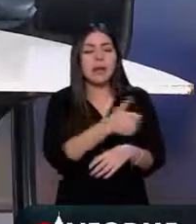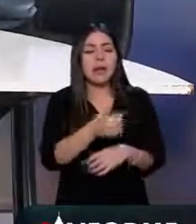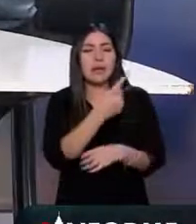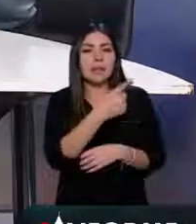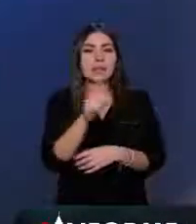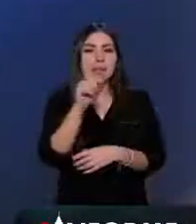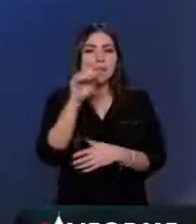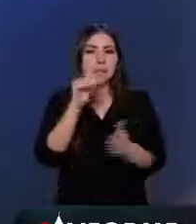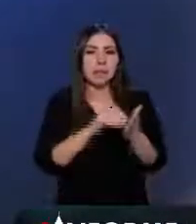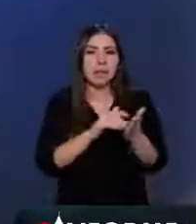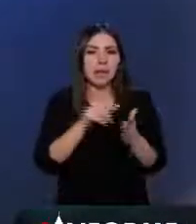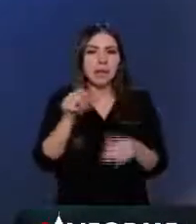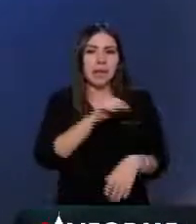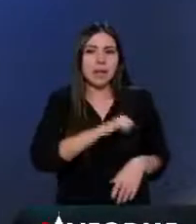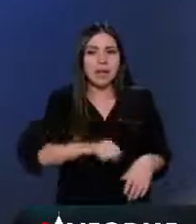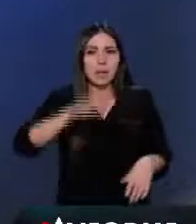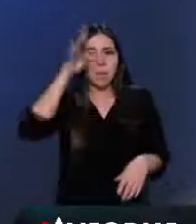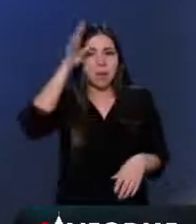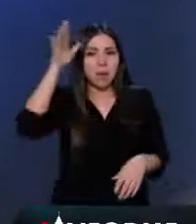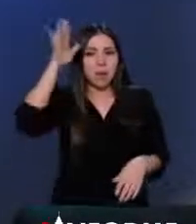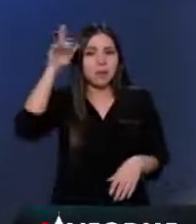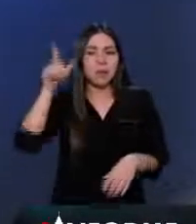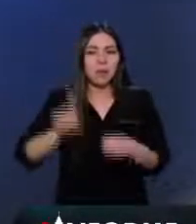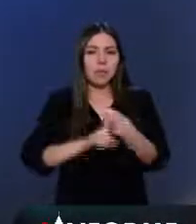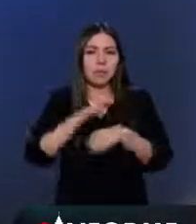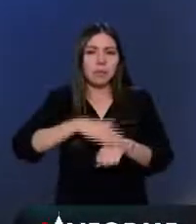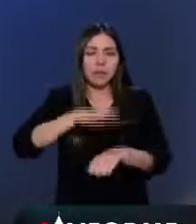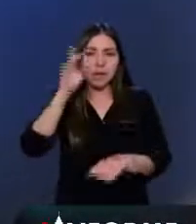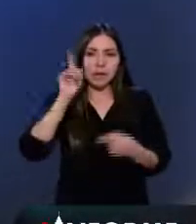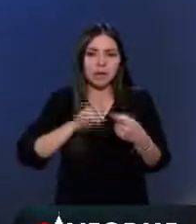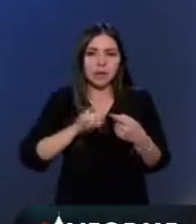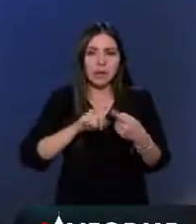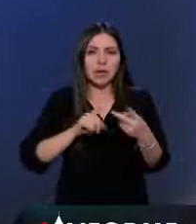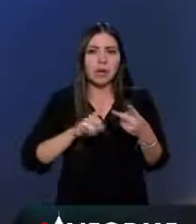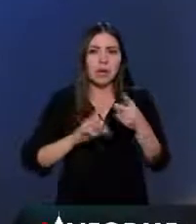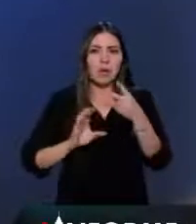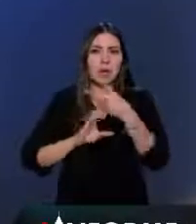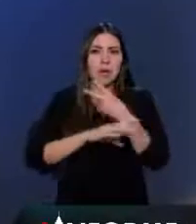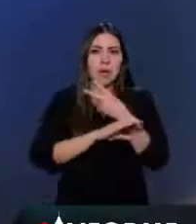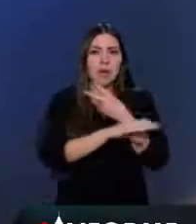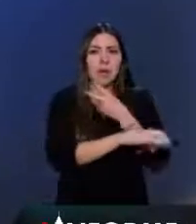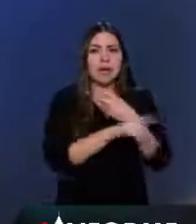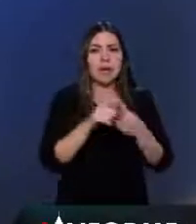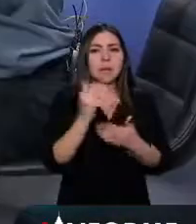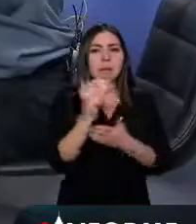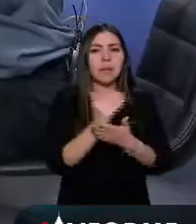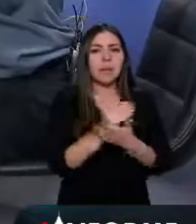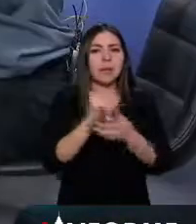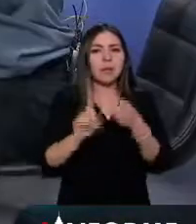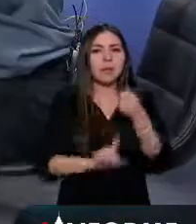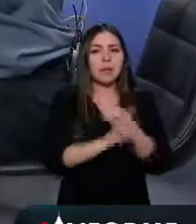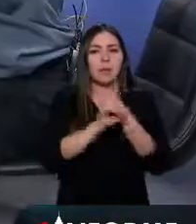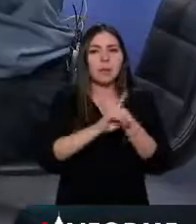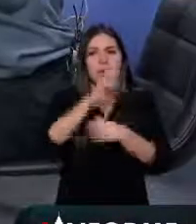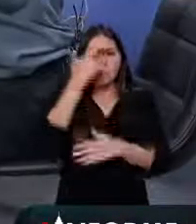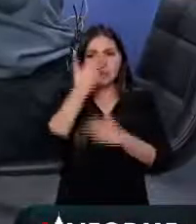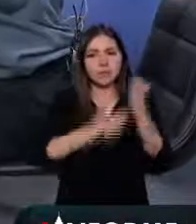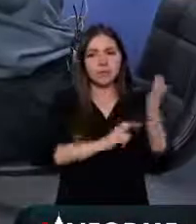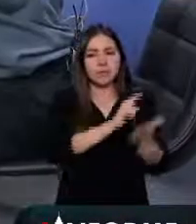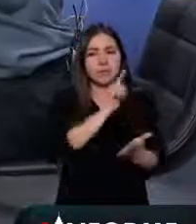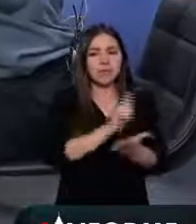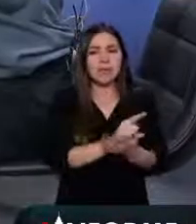alcaldía Cuauhtémoc es la que tiene más problemas y la alcaldía Coajimalpa es la que tasa por 100 mil tiene menos problemas en incidencia delictiva.